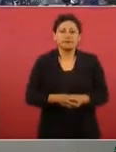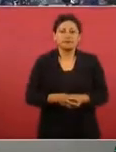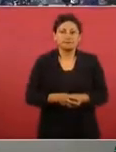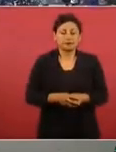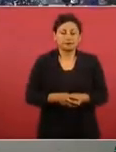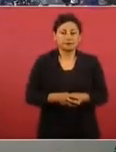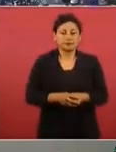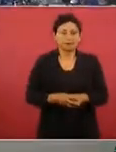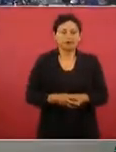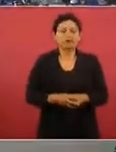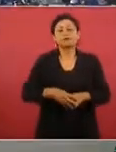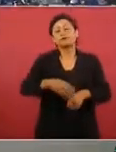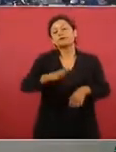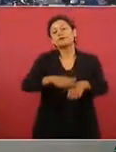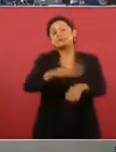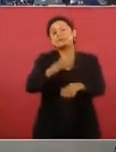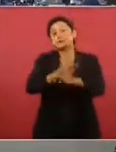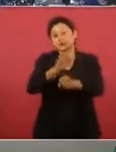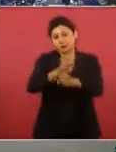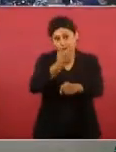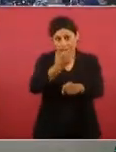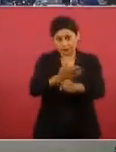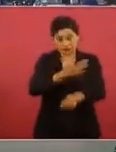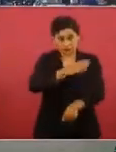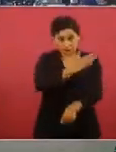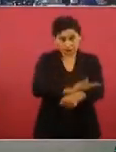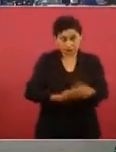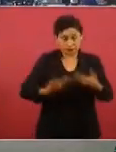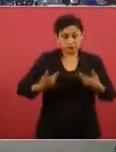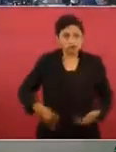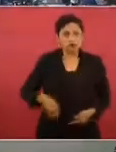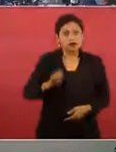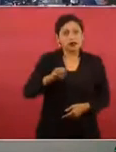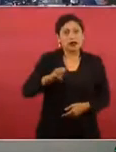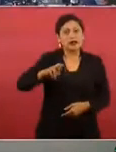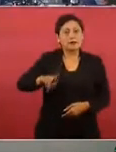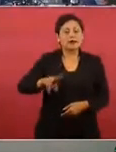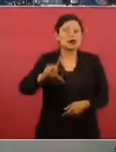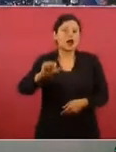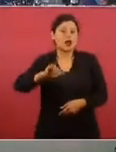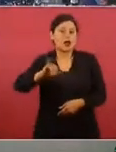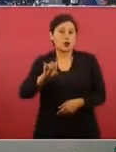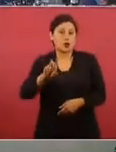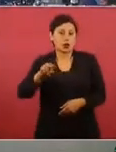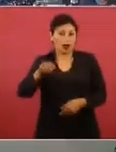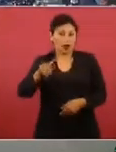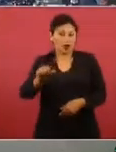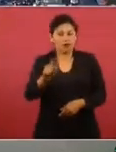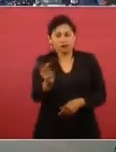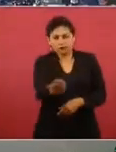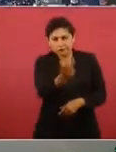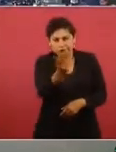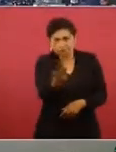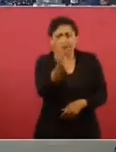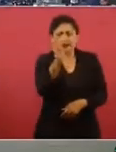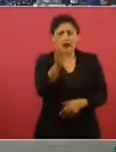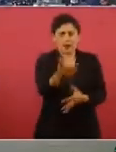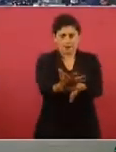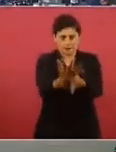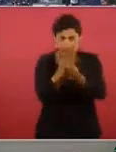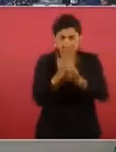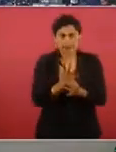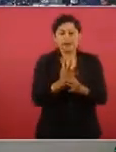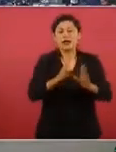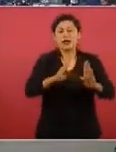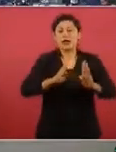la situación, incluso tenían a un soldado, digamos, infiltrado dentro de la normal. Si hubiera habido una actuación